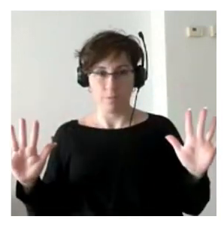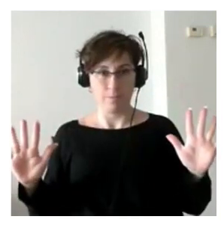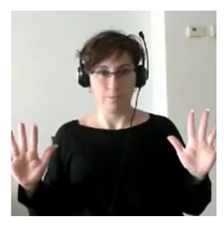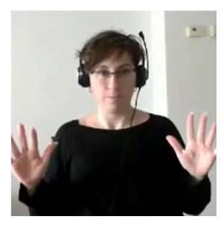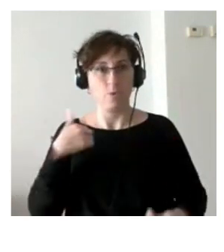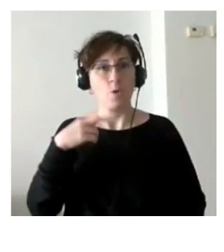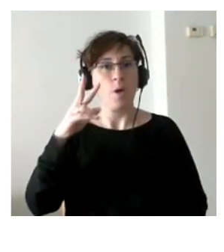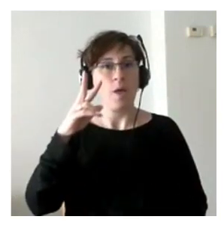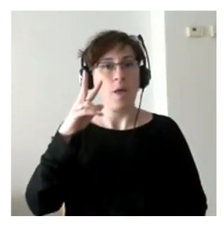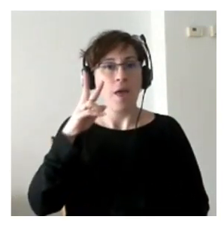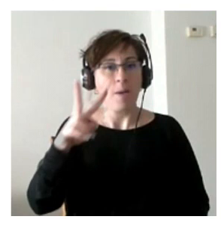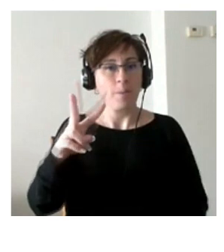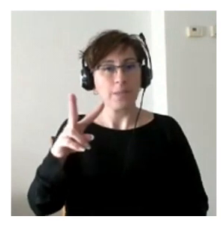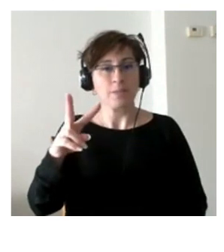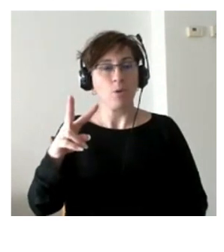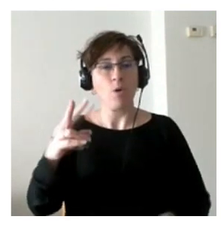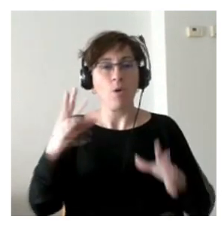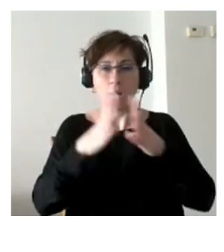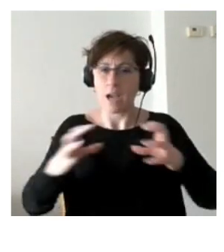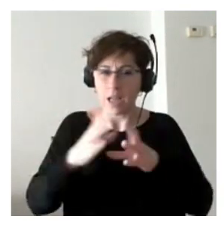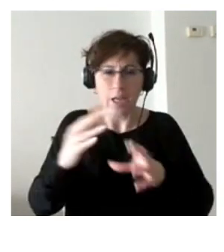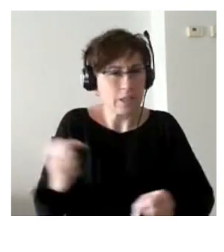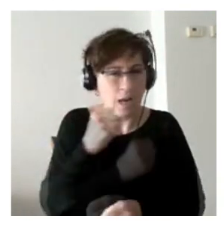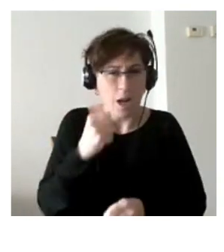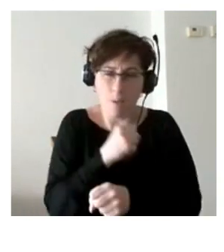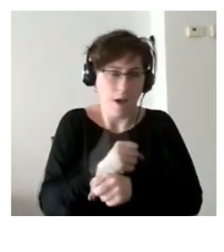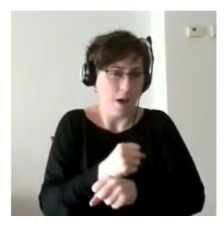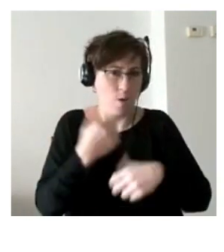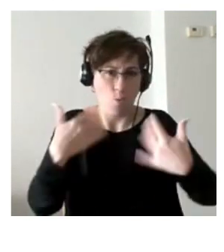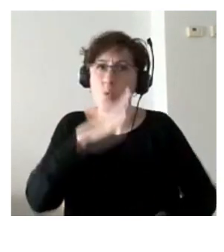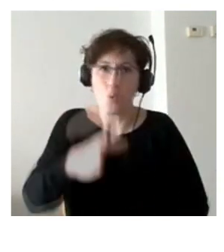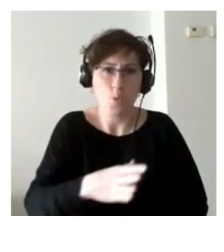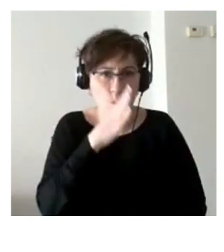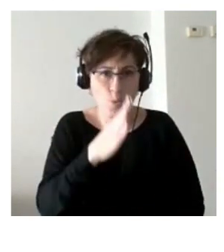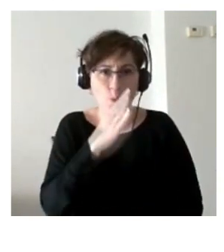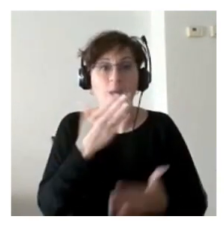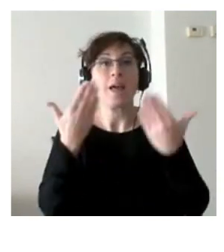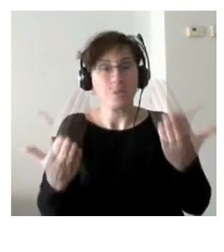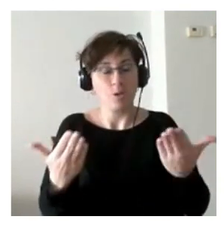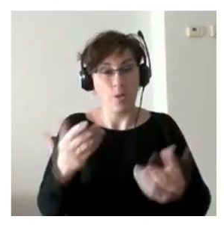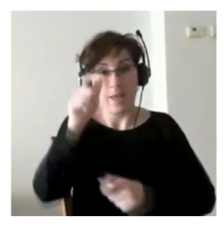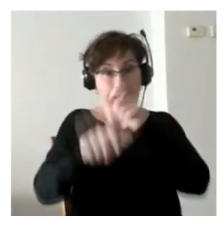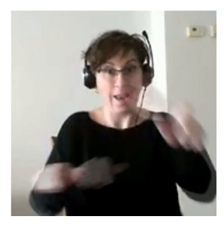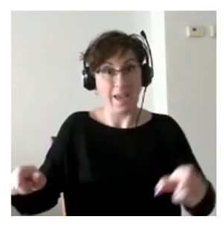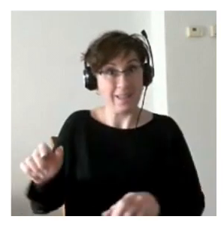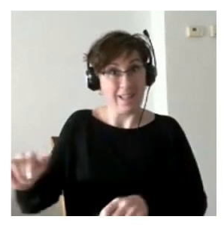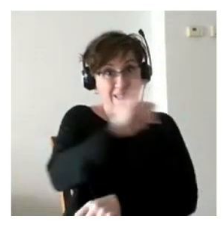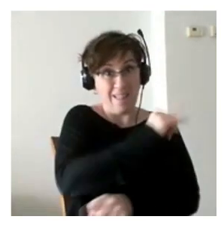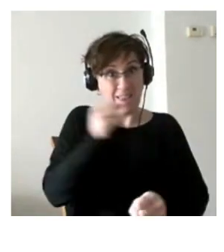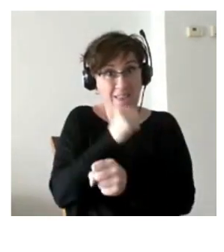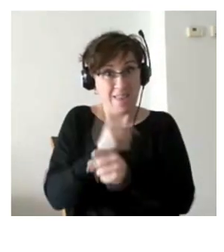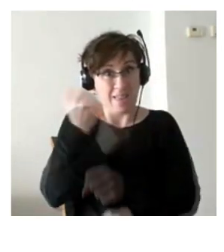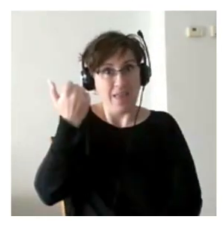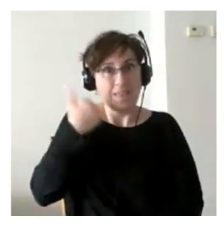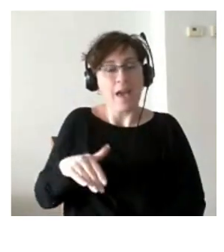mucho entusiasmo muchas ganas de trabajar y esto esto hace que las demás personas que ya trabajaban en la empresa les da un